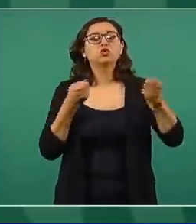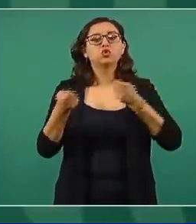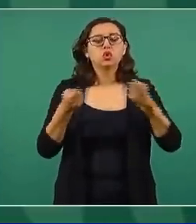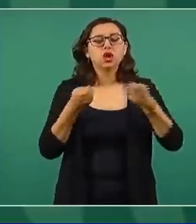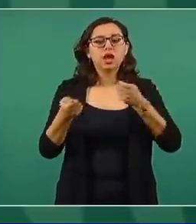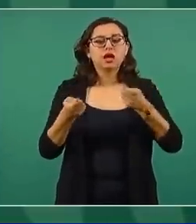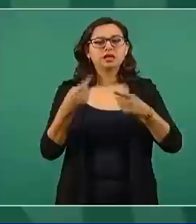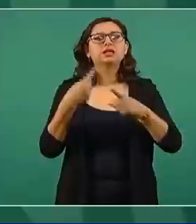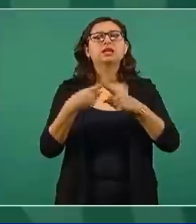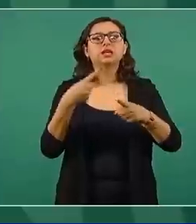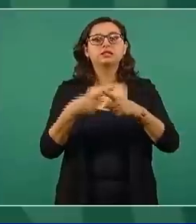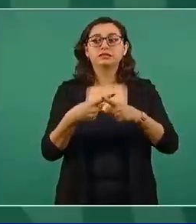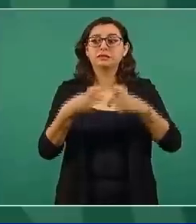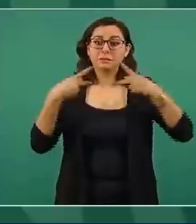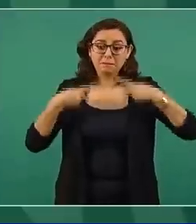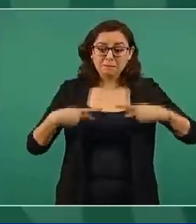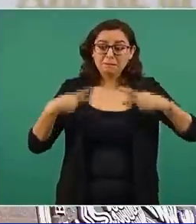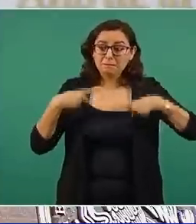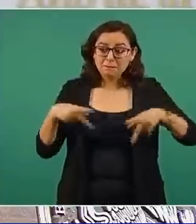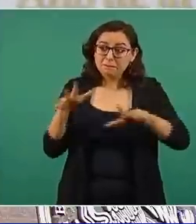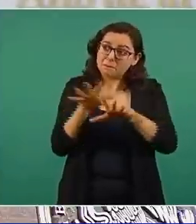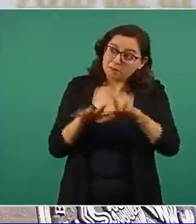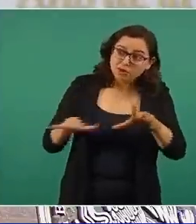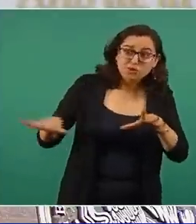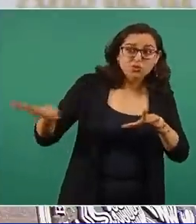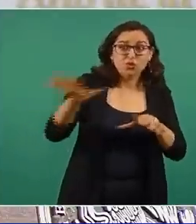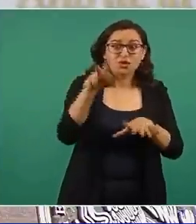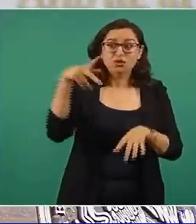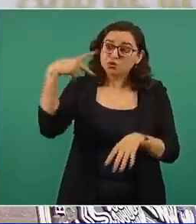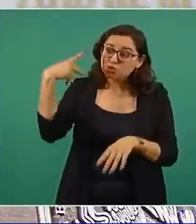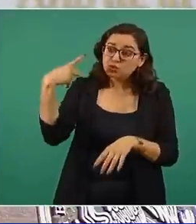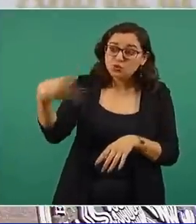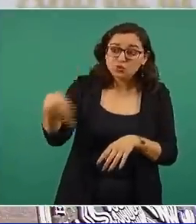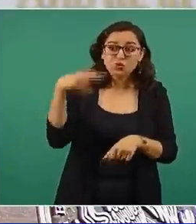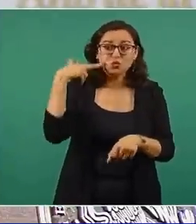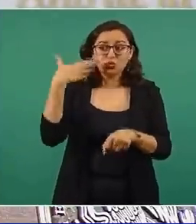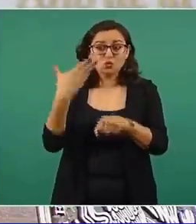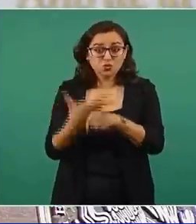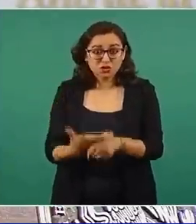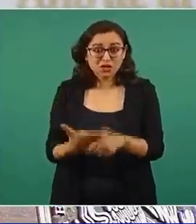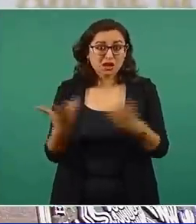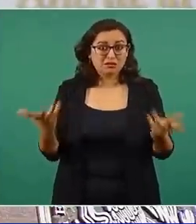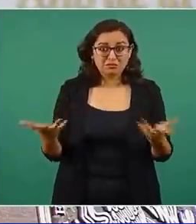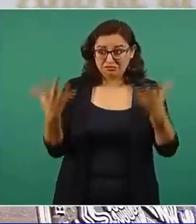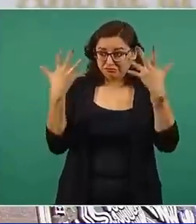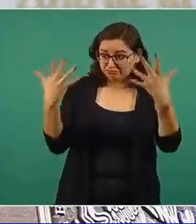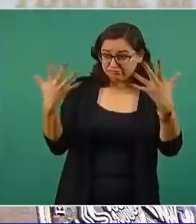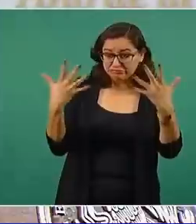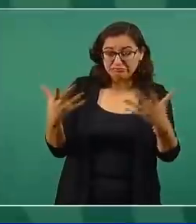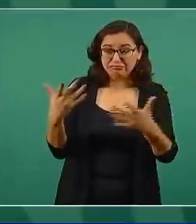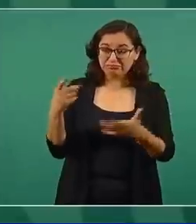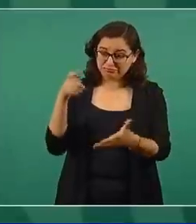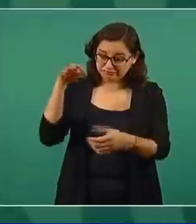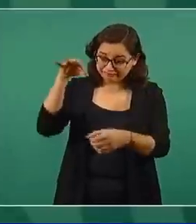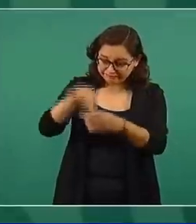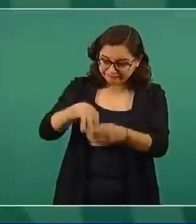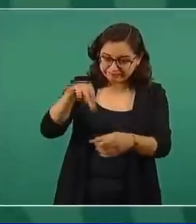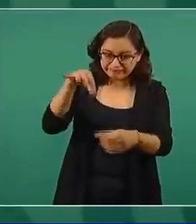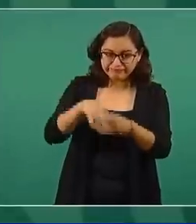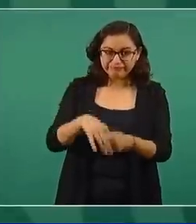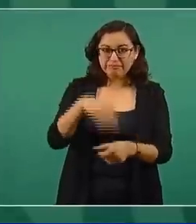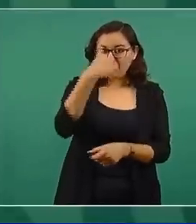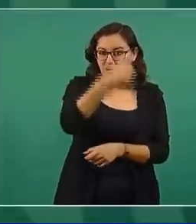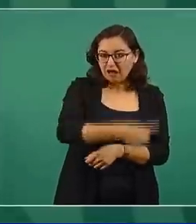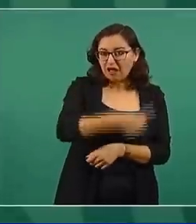depende de los ciudadanos, está en nuestras manos, cada